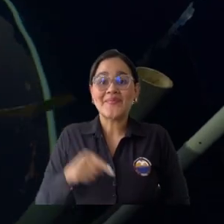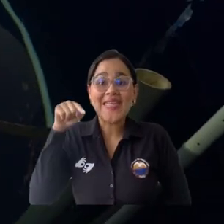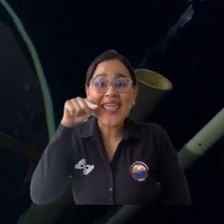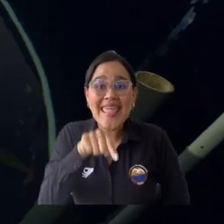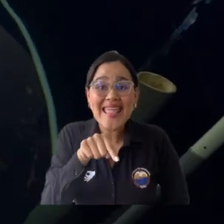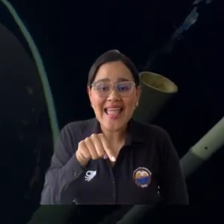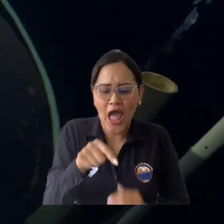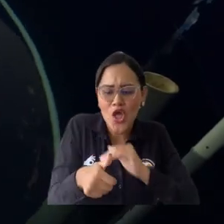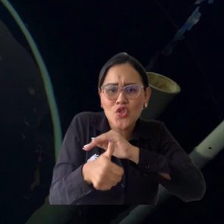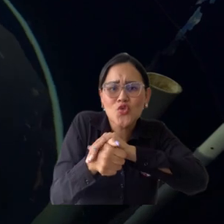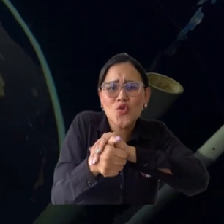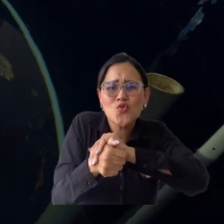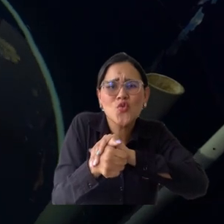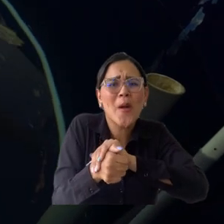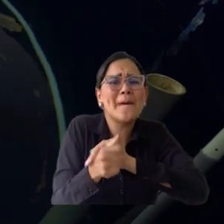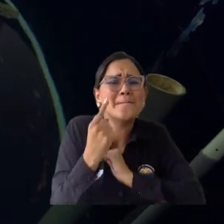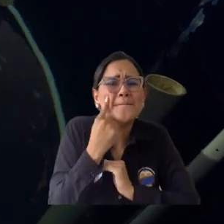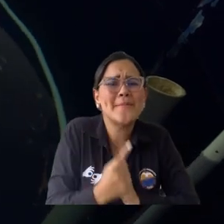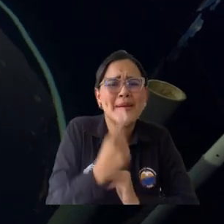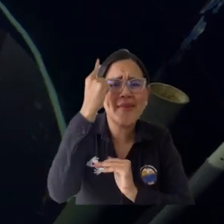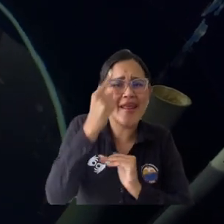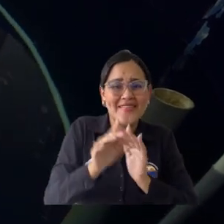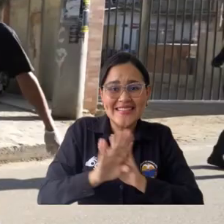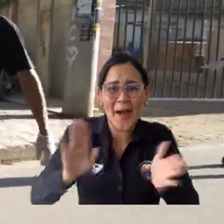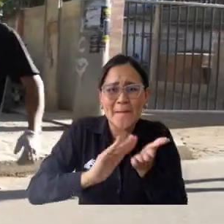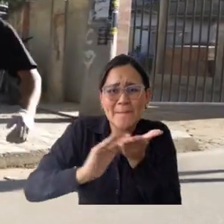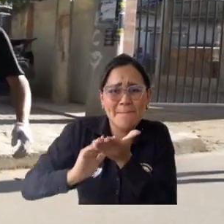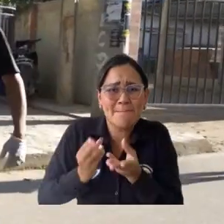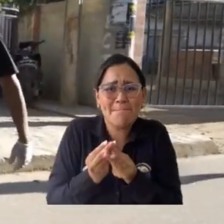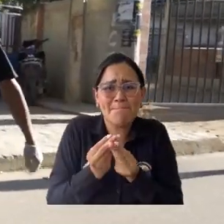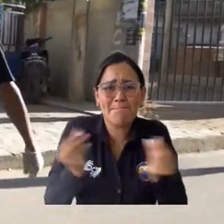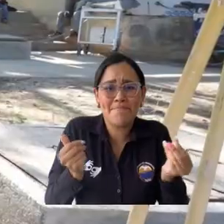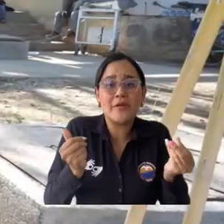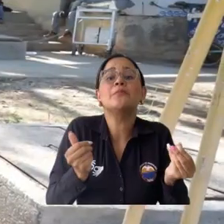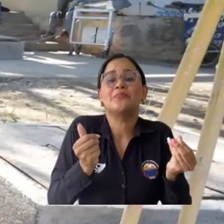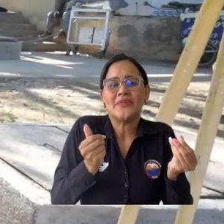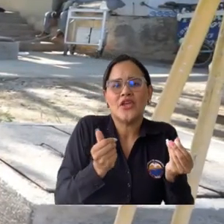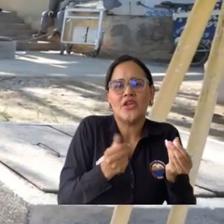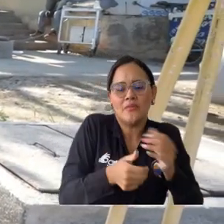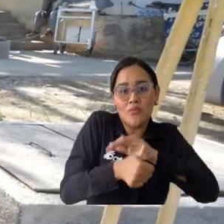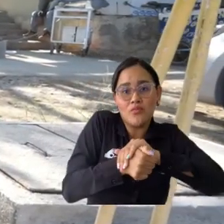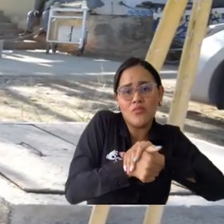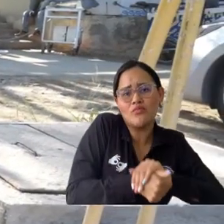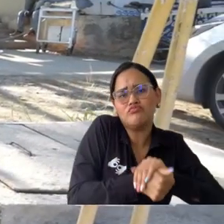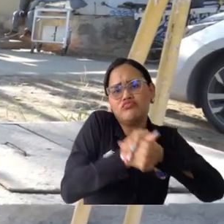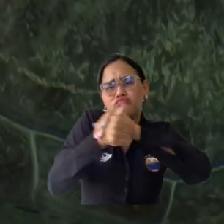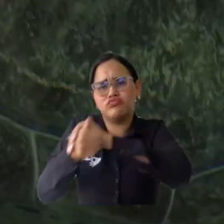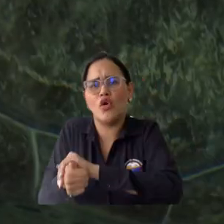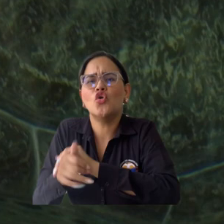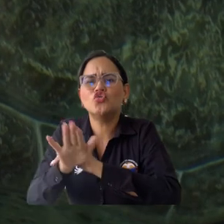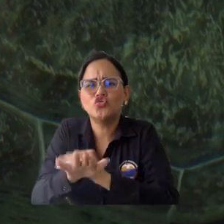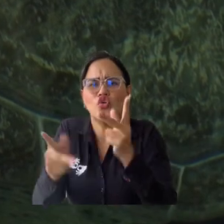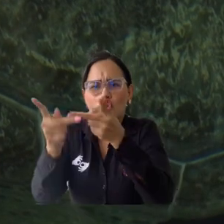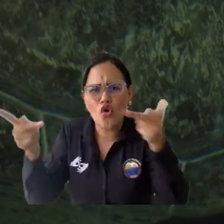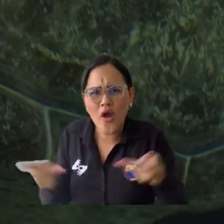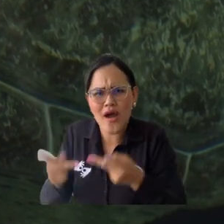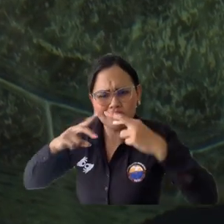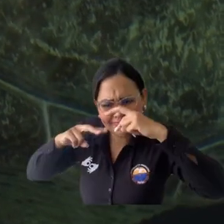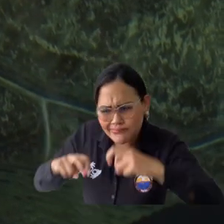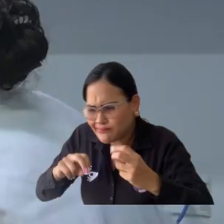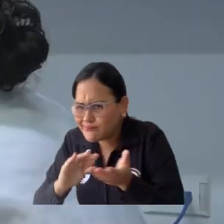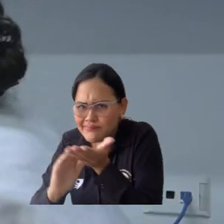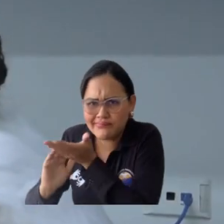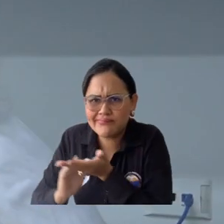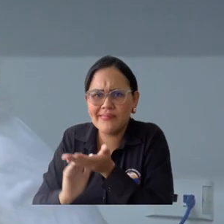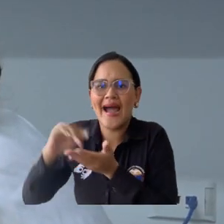Esta es la primera tortuga curada de tumores malignos. Fue trasladada al Centro de Desarrollo Pesquero y Acuícola de la Universidad del Magdalena, donde